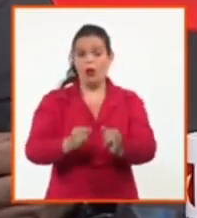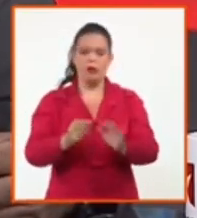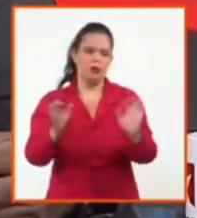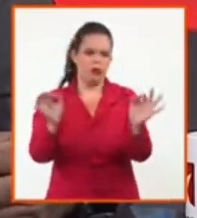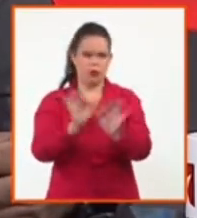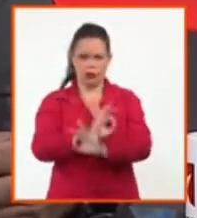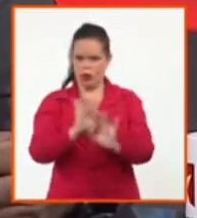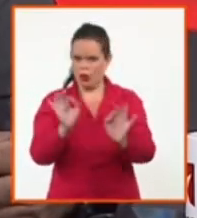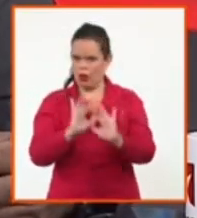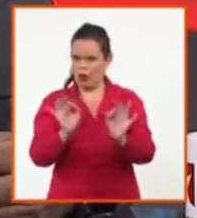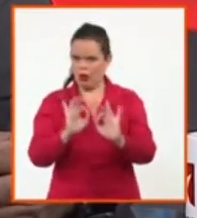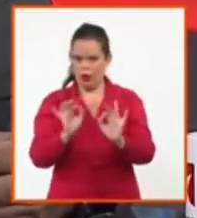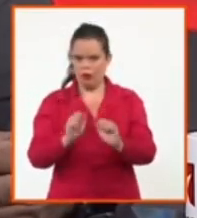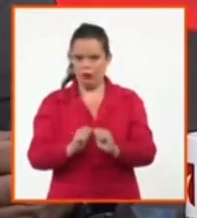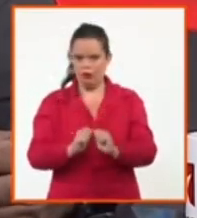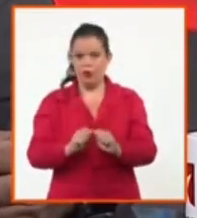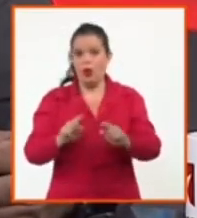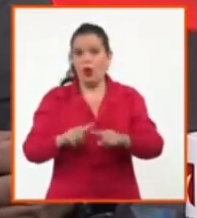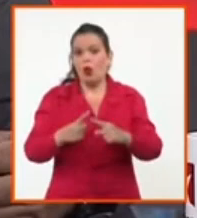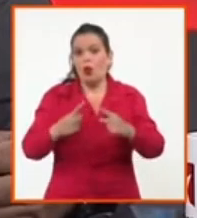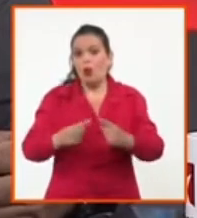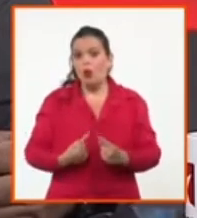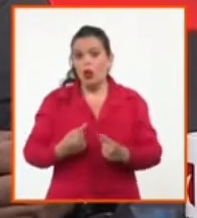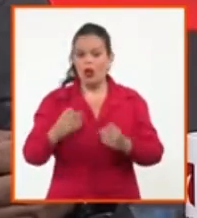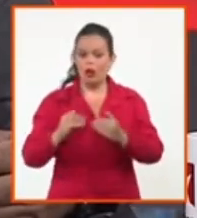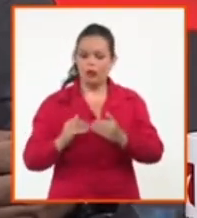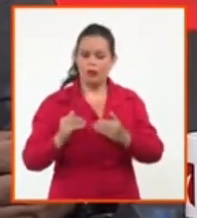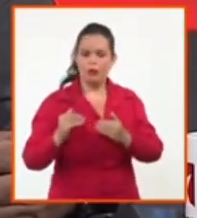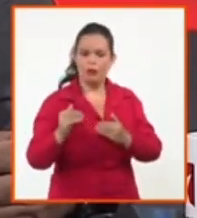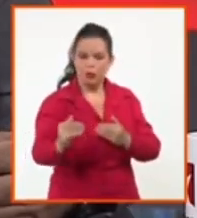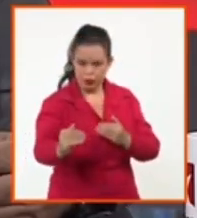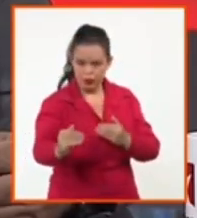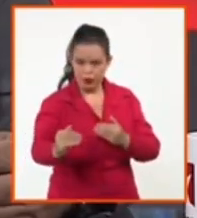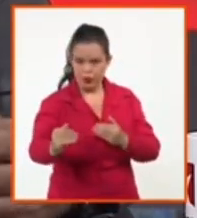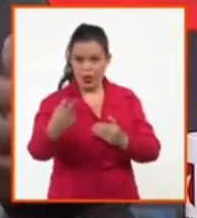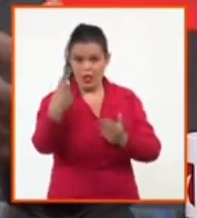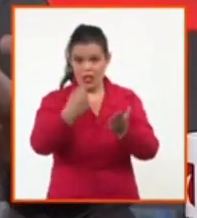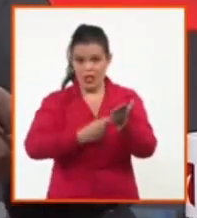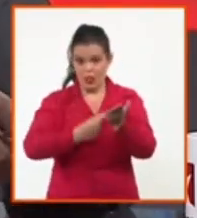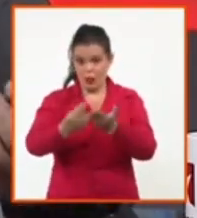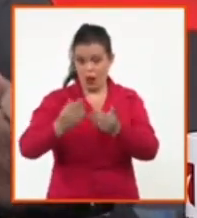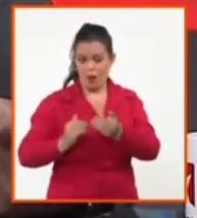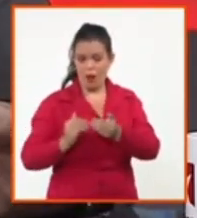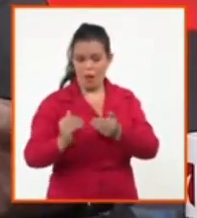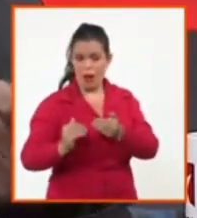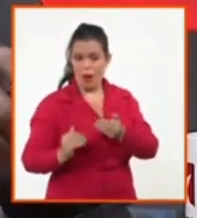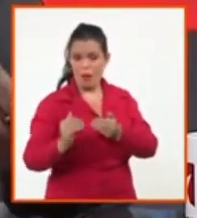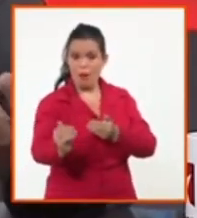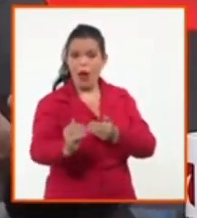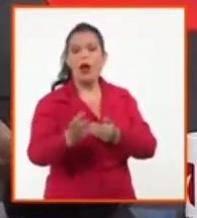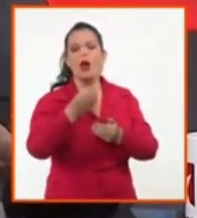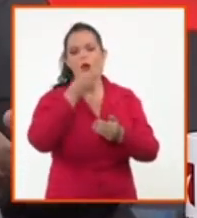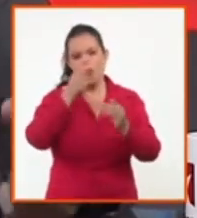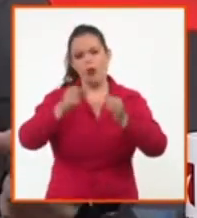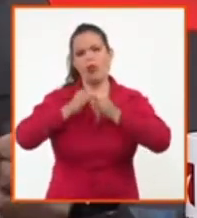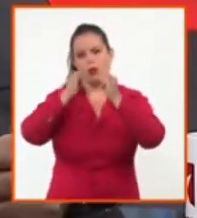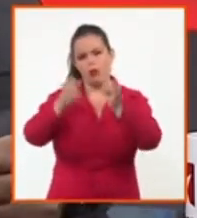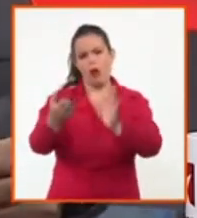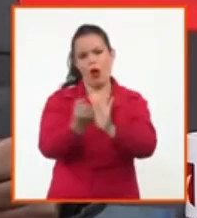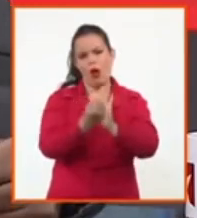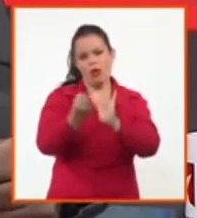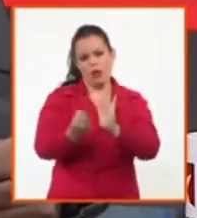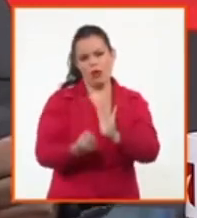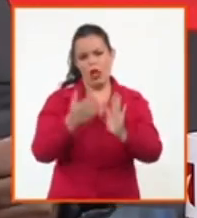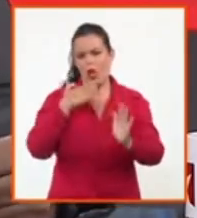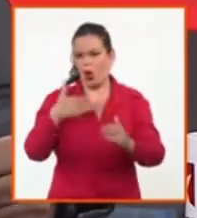con respecto a la cepa delta. Lo sabremos en los próximos días, semanas, y por lo tanto, bueno, tendremos quizás un pronóstico de qué pudiera